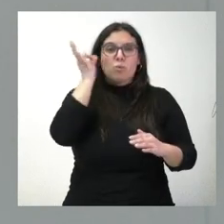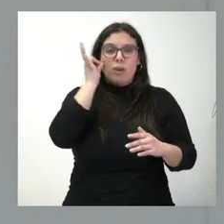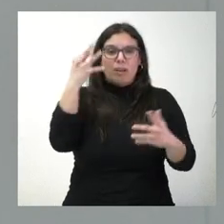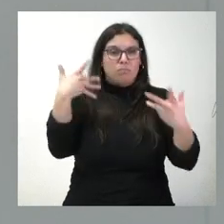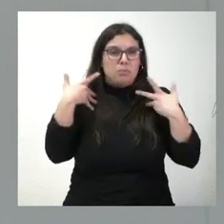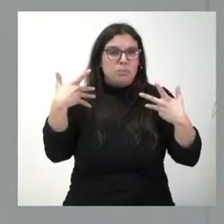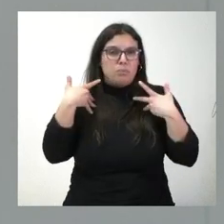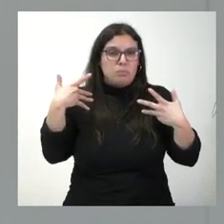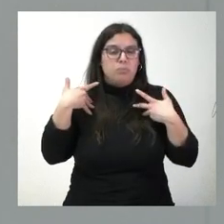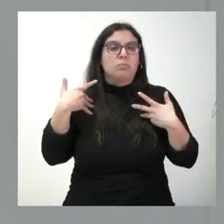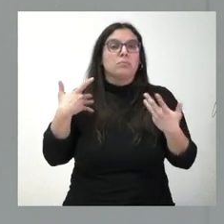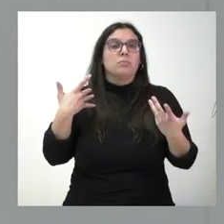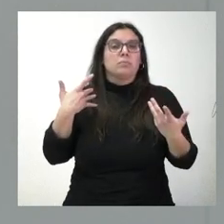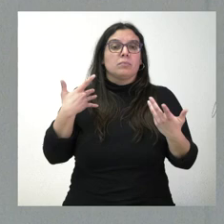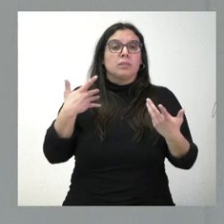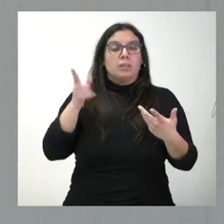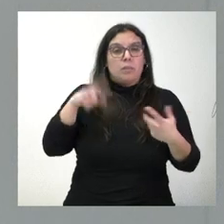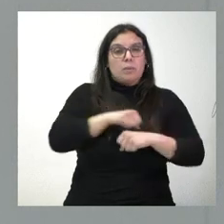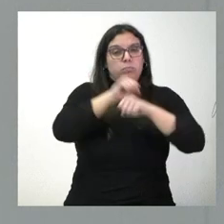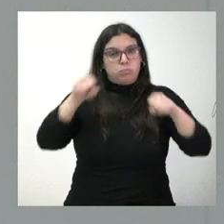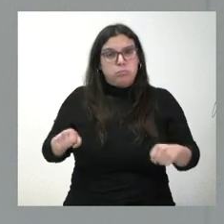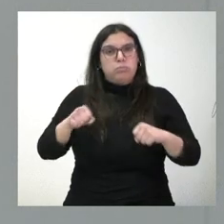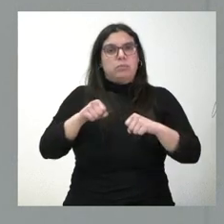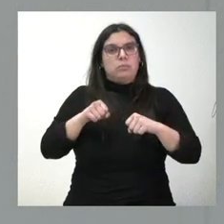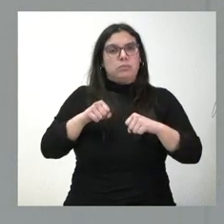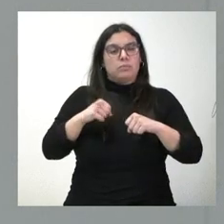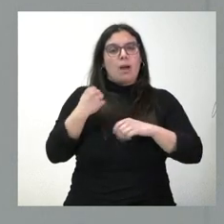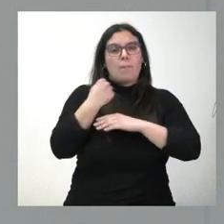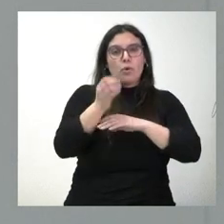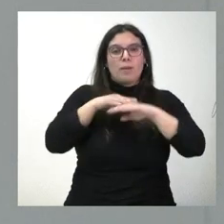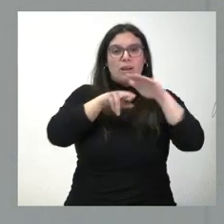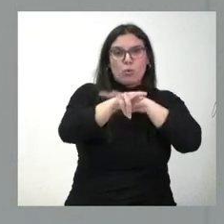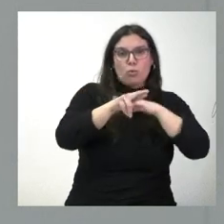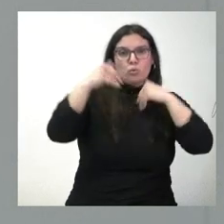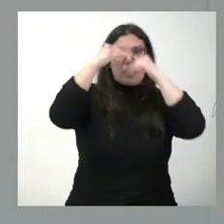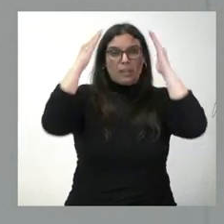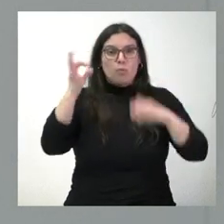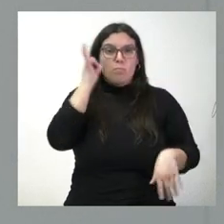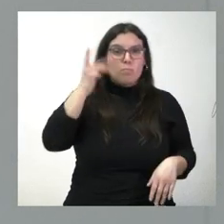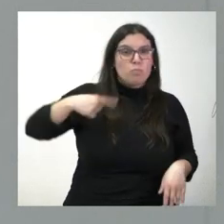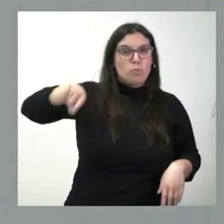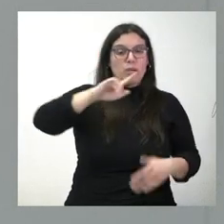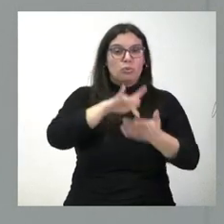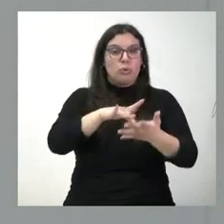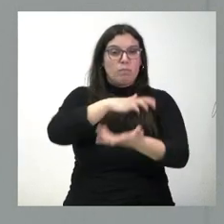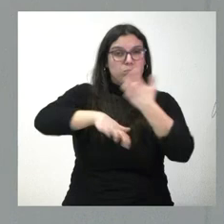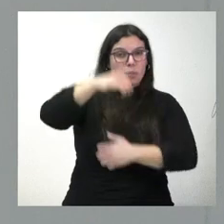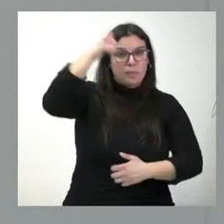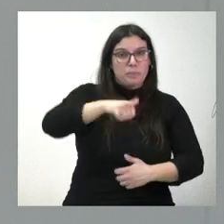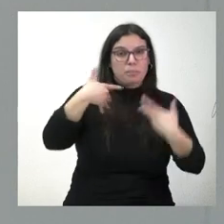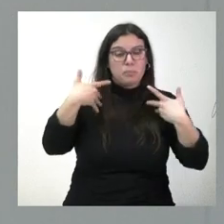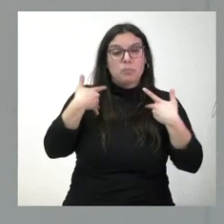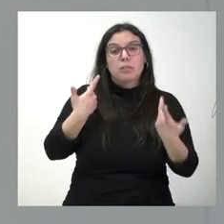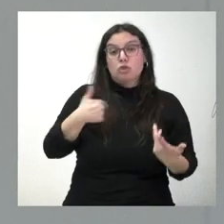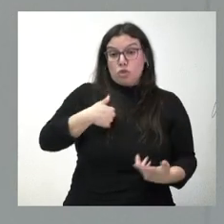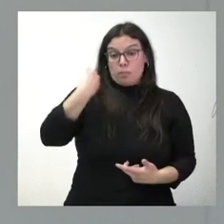sido objeto de violencia de género reforzamos los recursos asistenciales para las mujeres que han sido objeto de violencia de género yo mismo